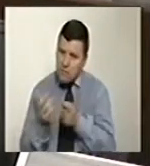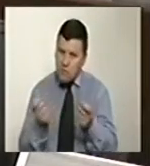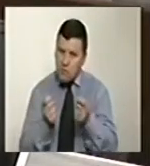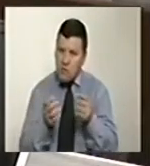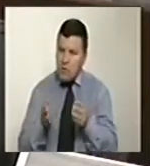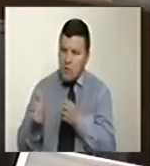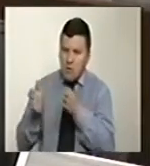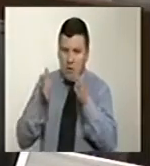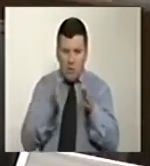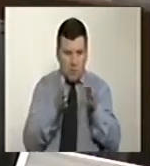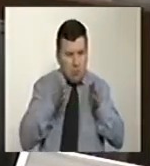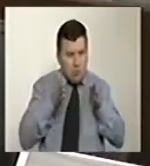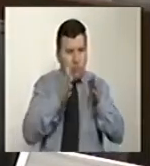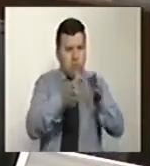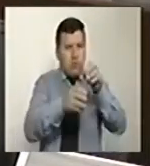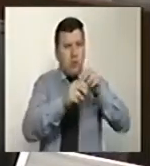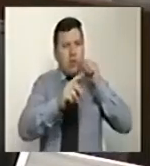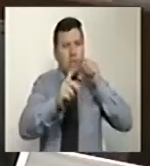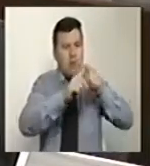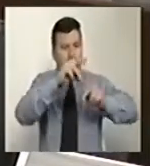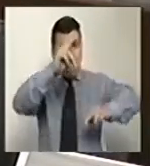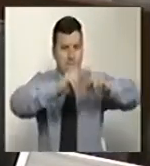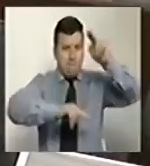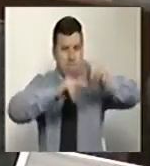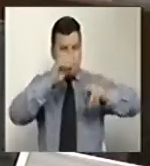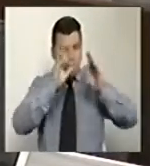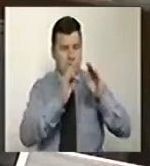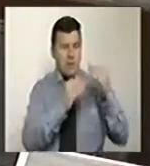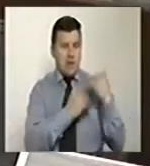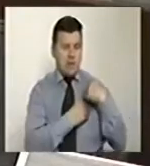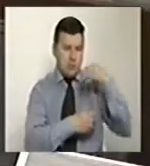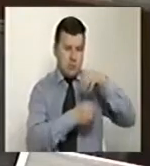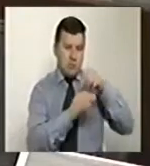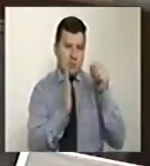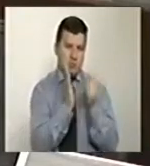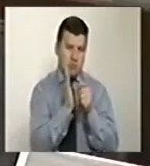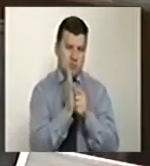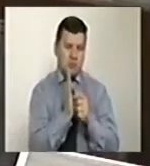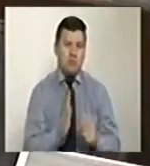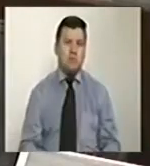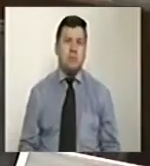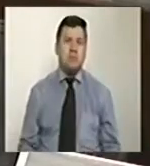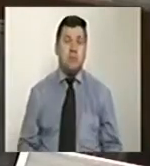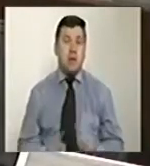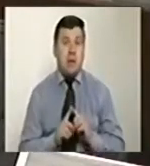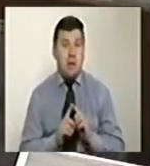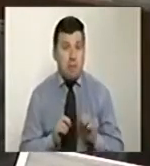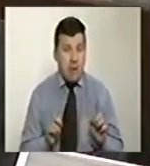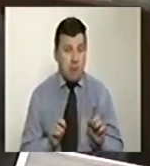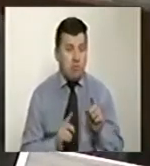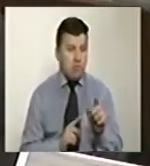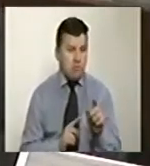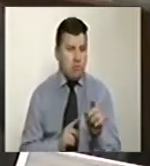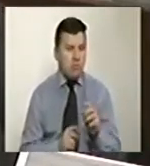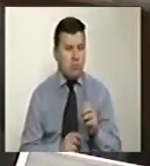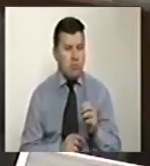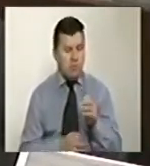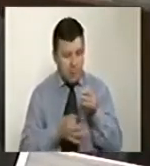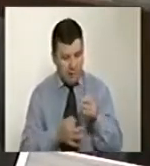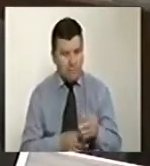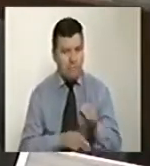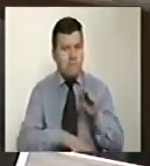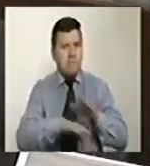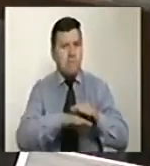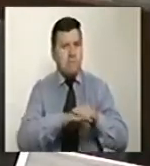camino principal sea el de construir una política pública responsable en ese sentido. Sin embargo, es oportuno afirmar